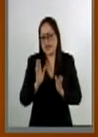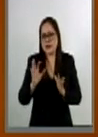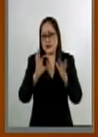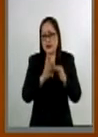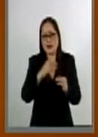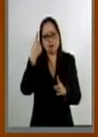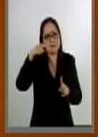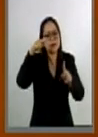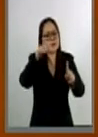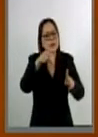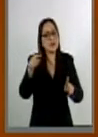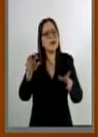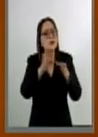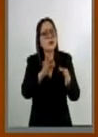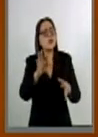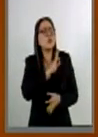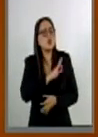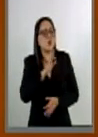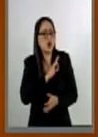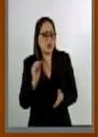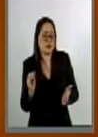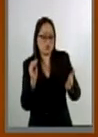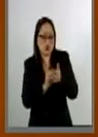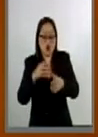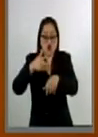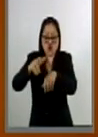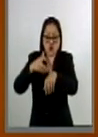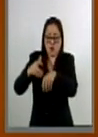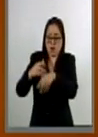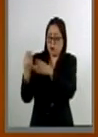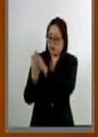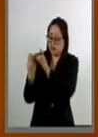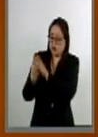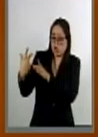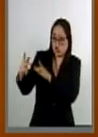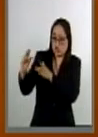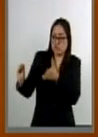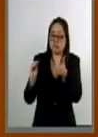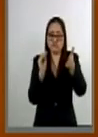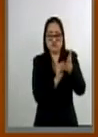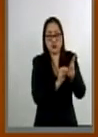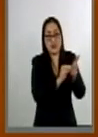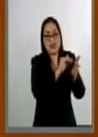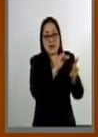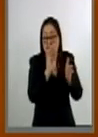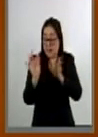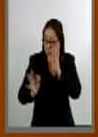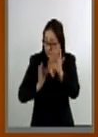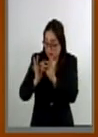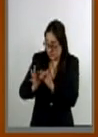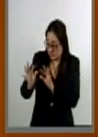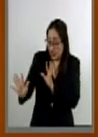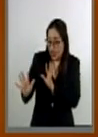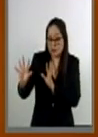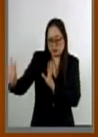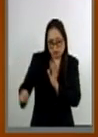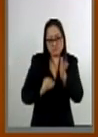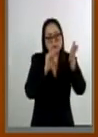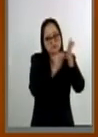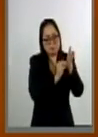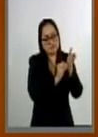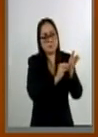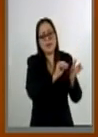se procure la expedición de la matrícula correspondiente que se les otorgará cuando hayan cumplido con el servicio militar